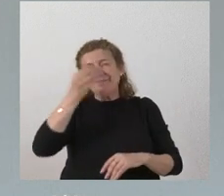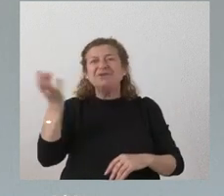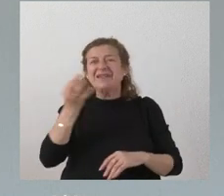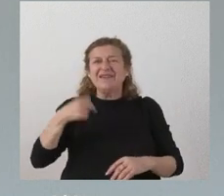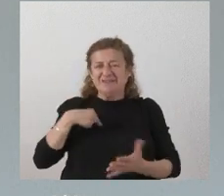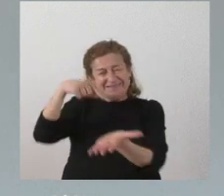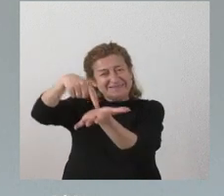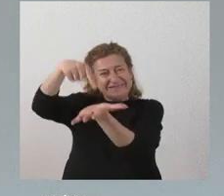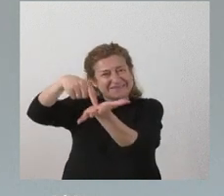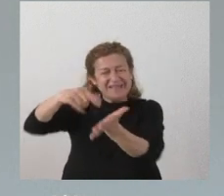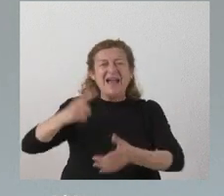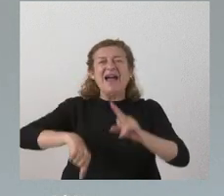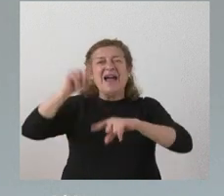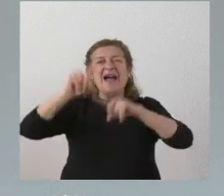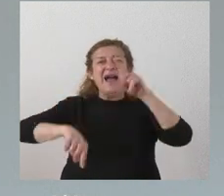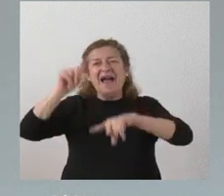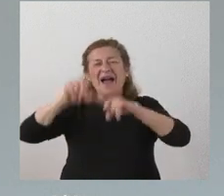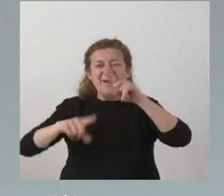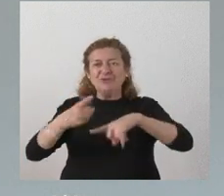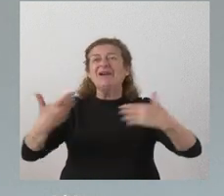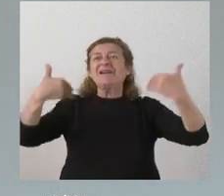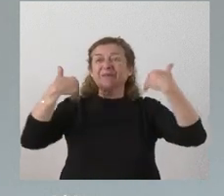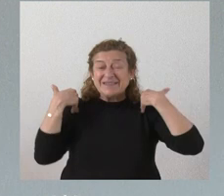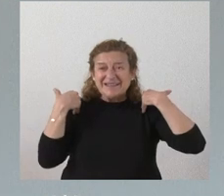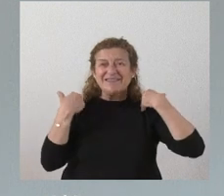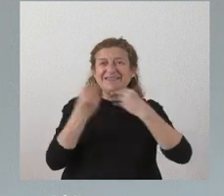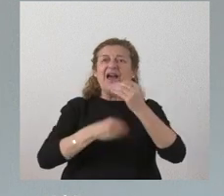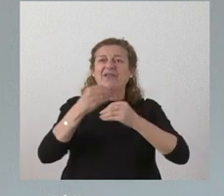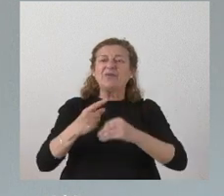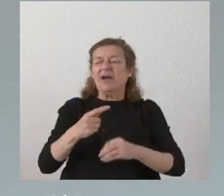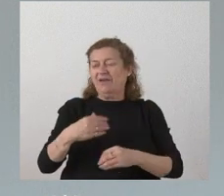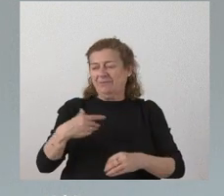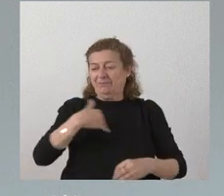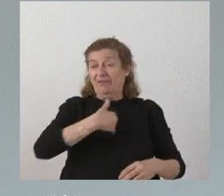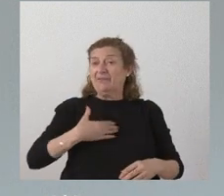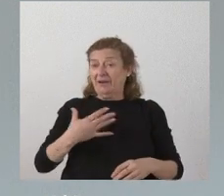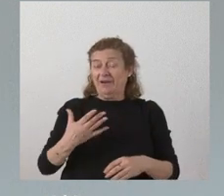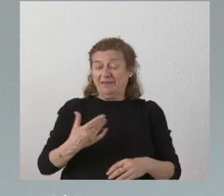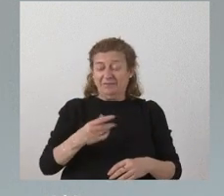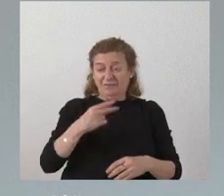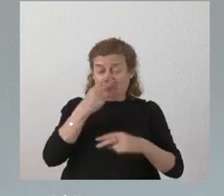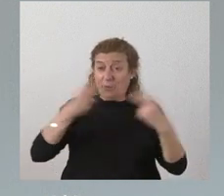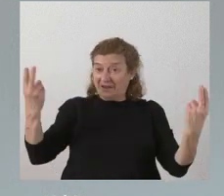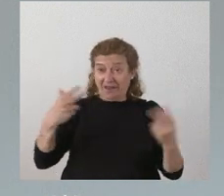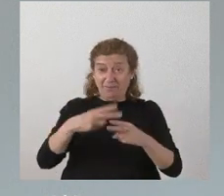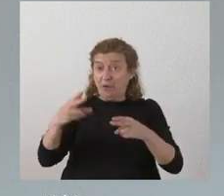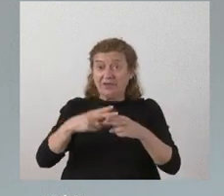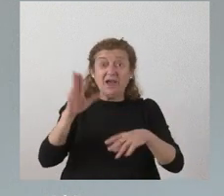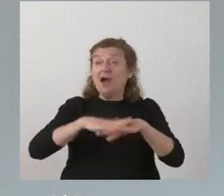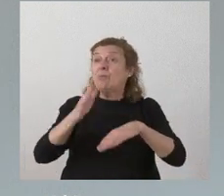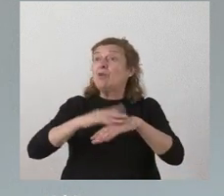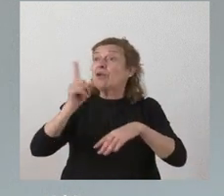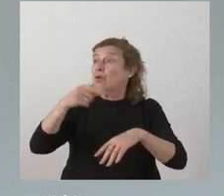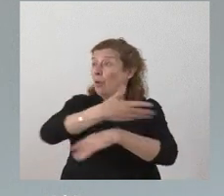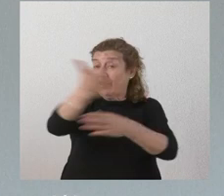exigimos a determinados representantes que ejercen una función pública política porque no se lo exigimos a los demás